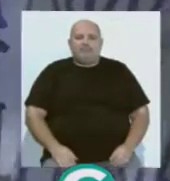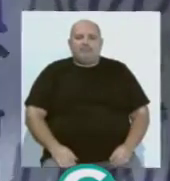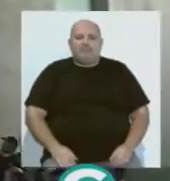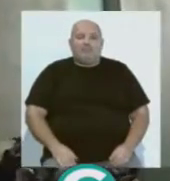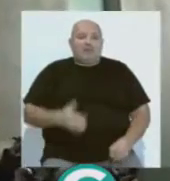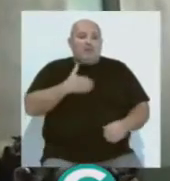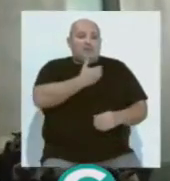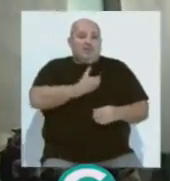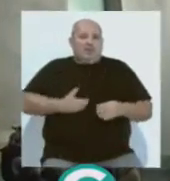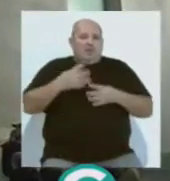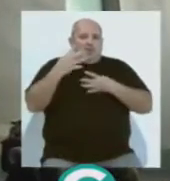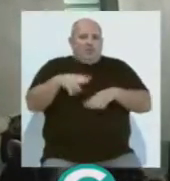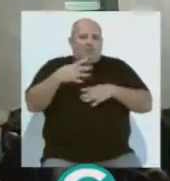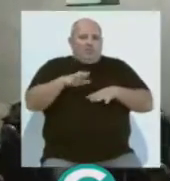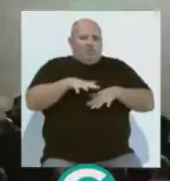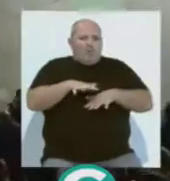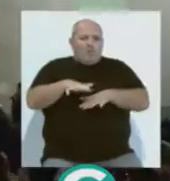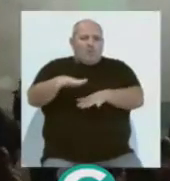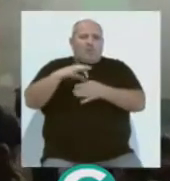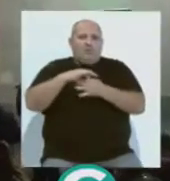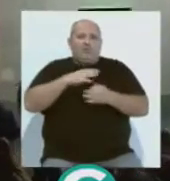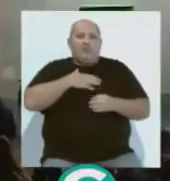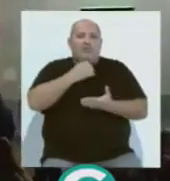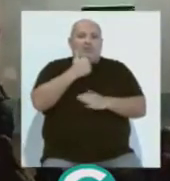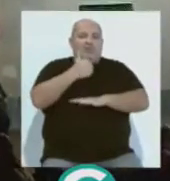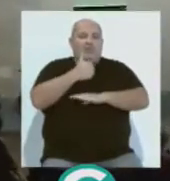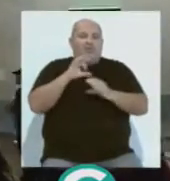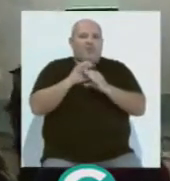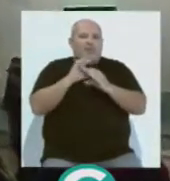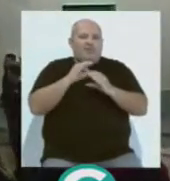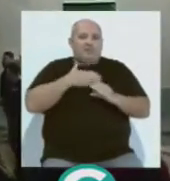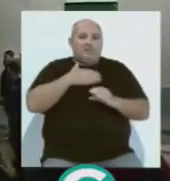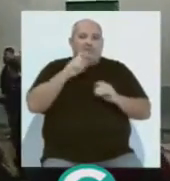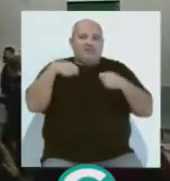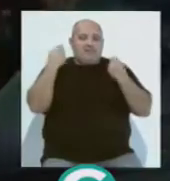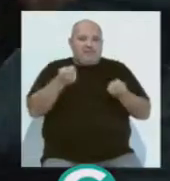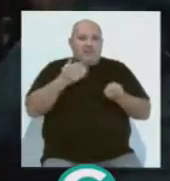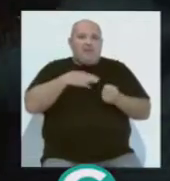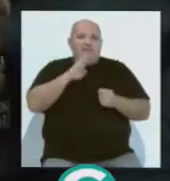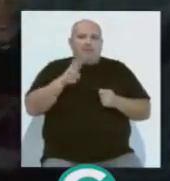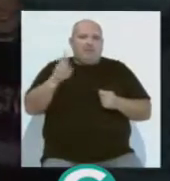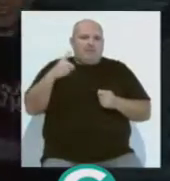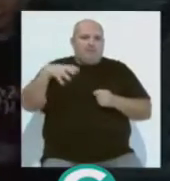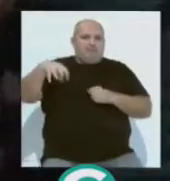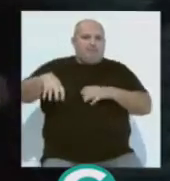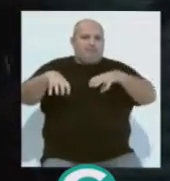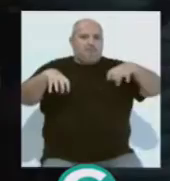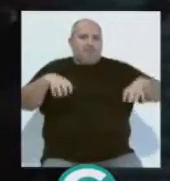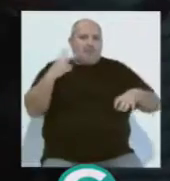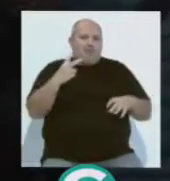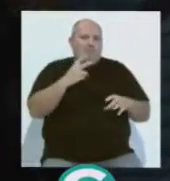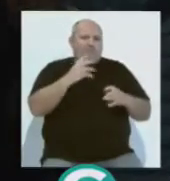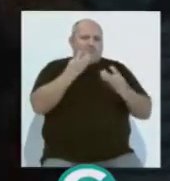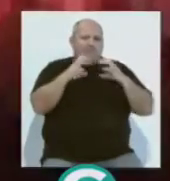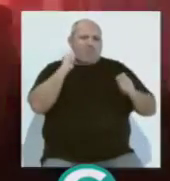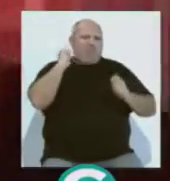Desde San Juan de Dios la protesta se dirigía hacia la sede de Ciudadanos en la calle San Francisco y la sede del Partido Popular en la calle Cánovas del Castillo